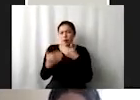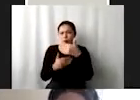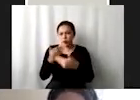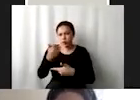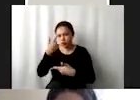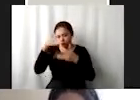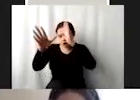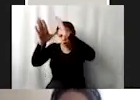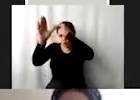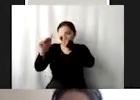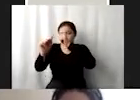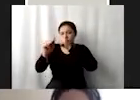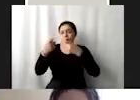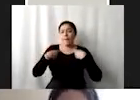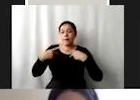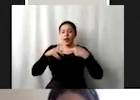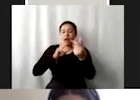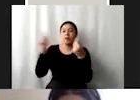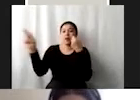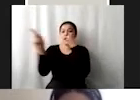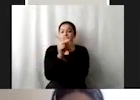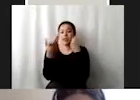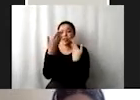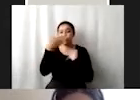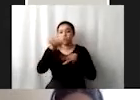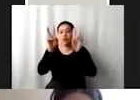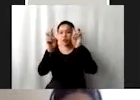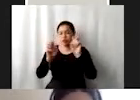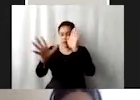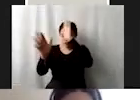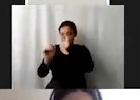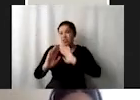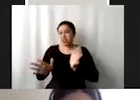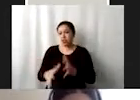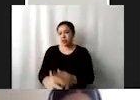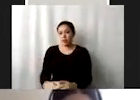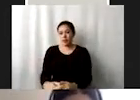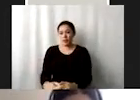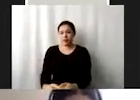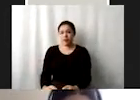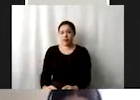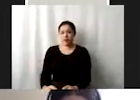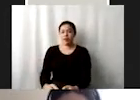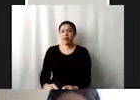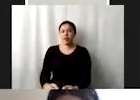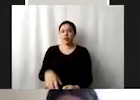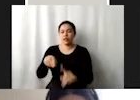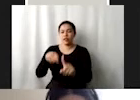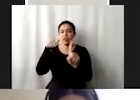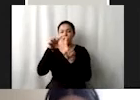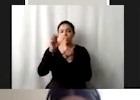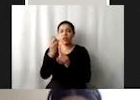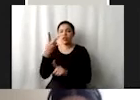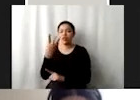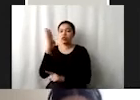acuerdos que tienen los países sobre algunas temáticas, este es el caso con la meta 2B y así